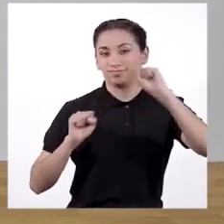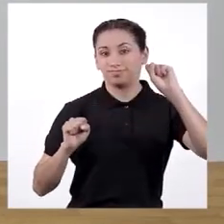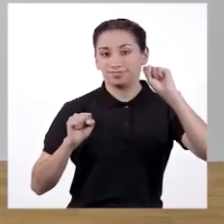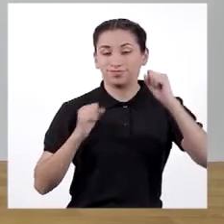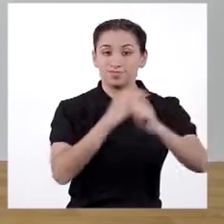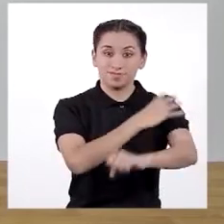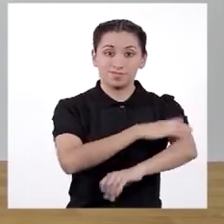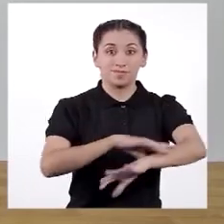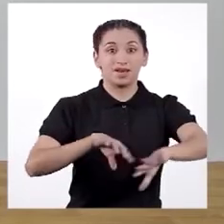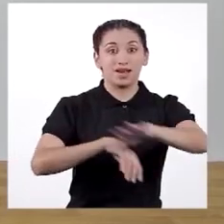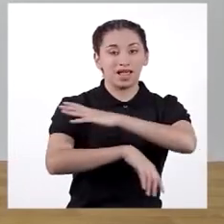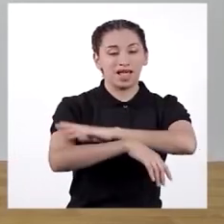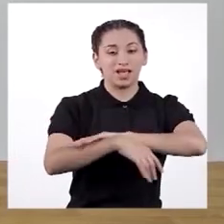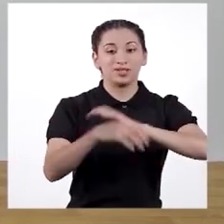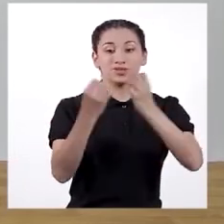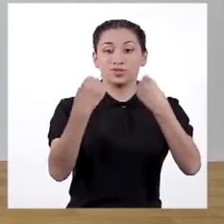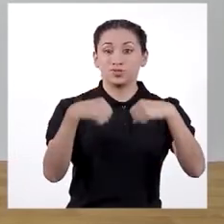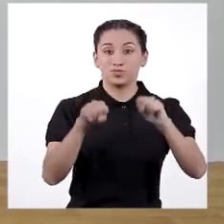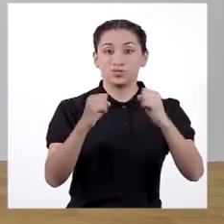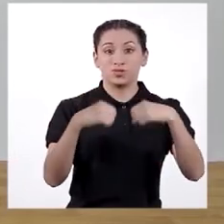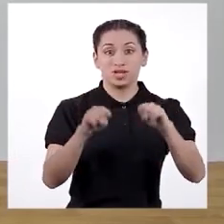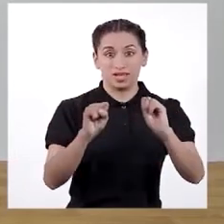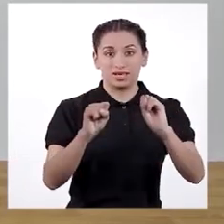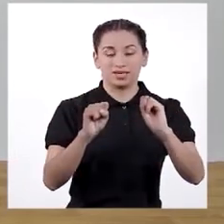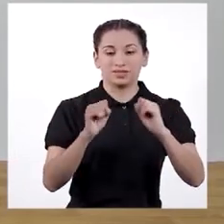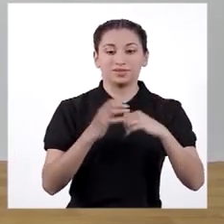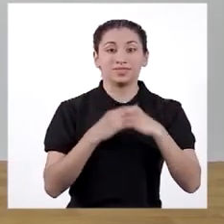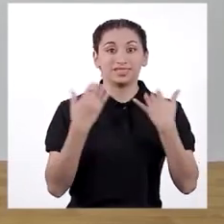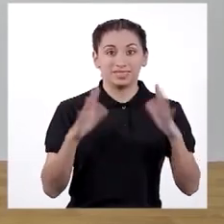bien los brazos. Estiramos muñecas.